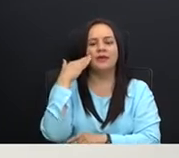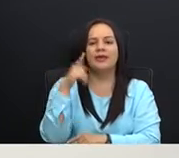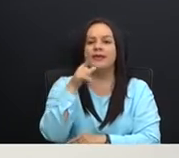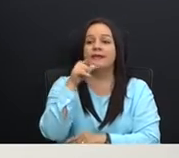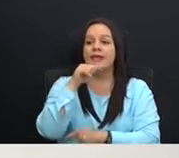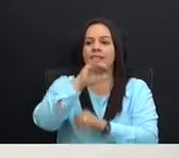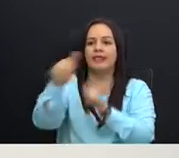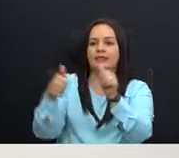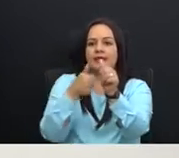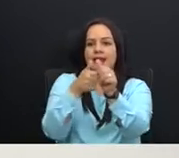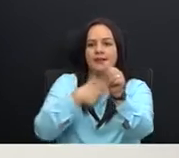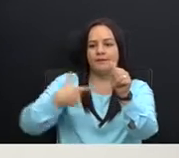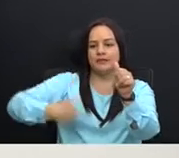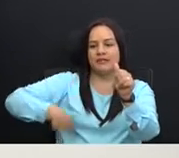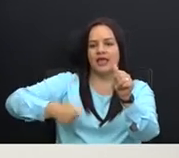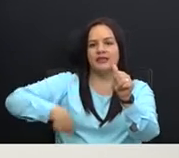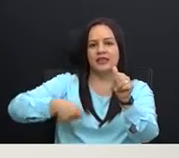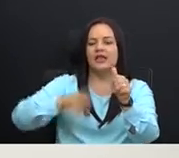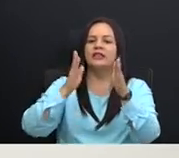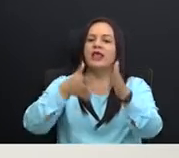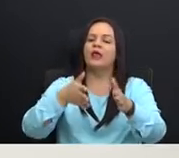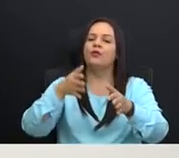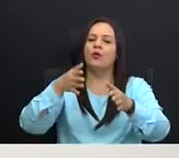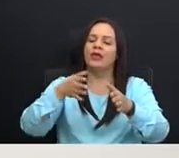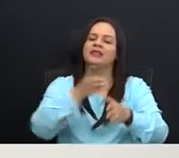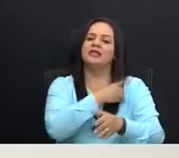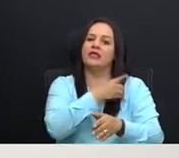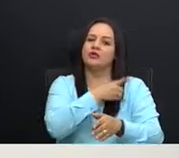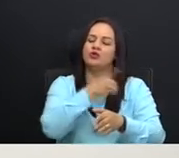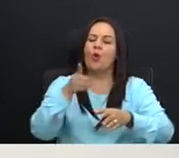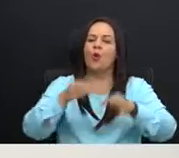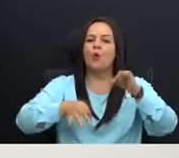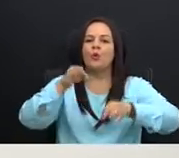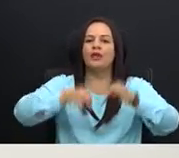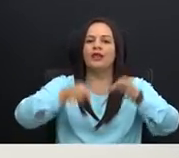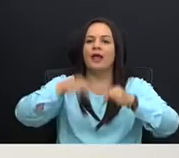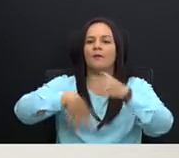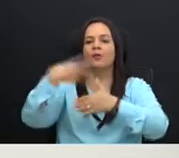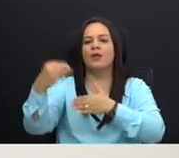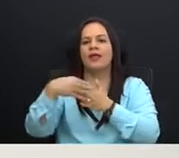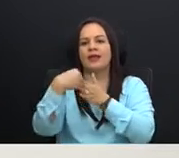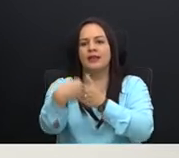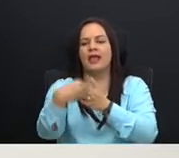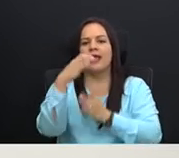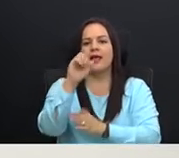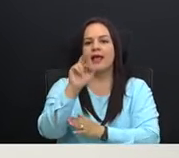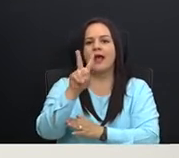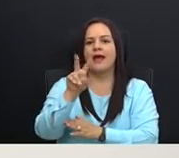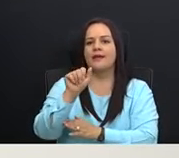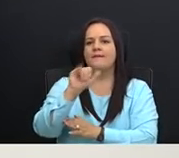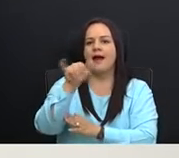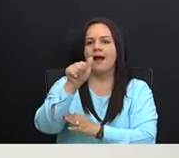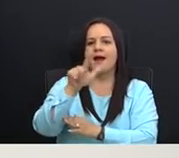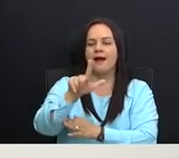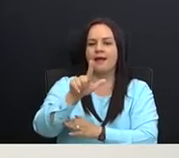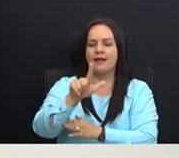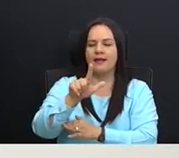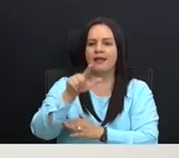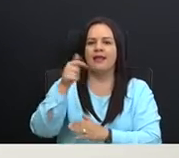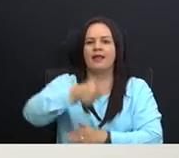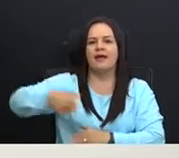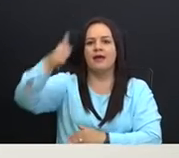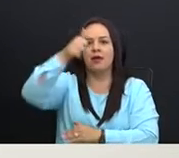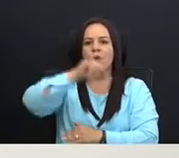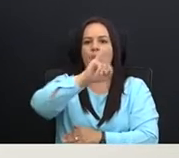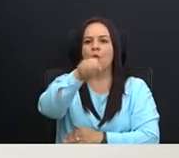está detrás del presidente, dejando la dirección jurídica por fuera y diada por Carvajal, la cabeza es Juan